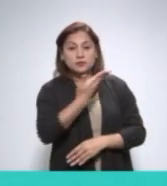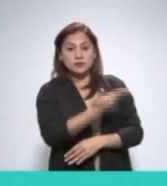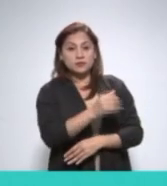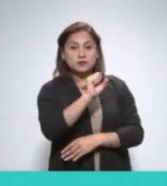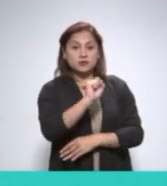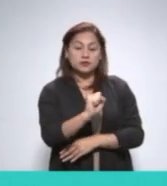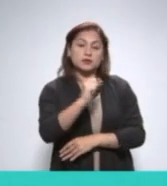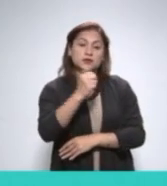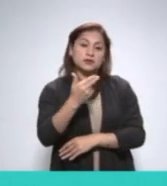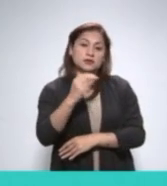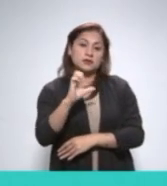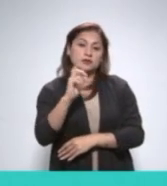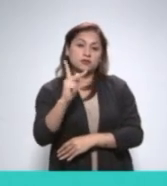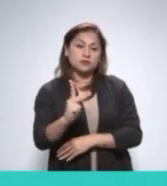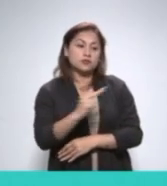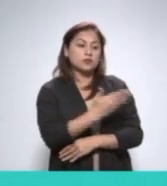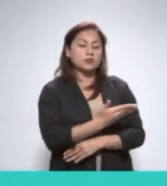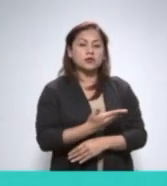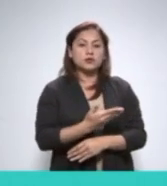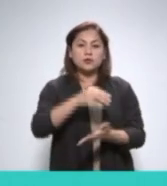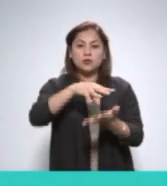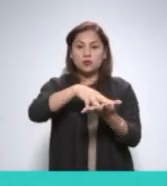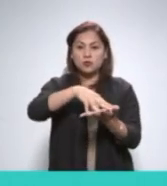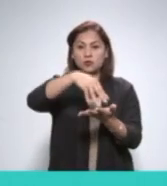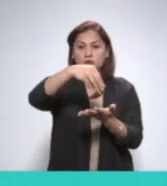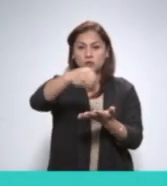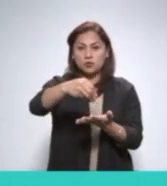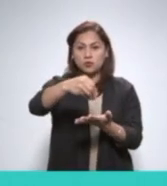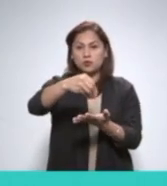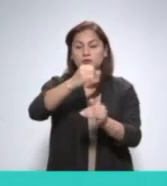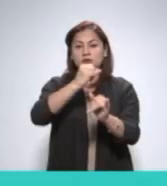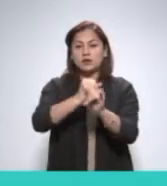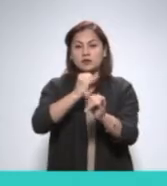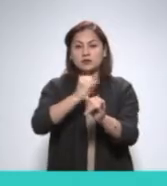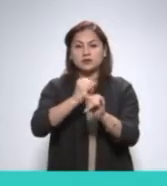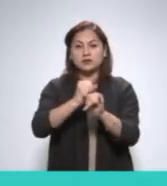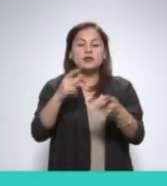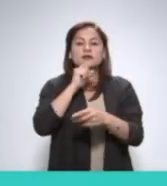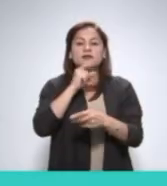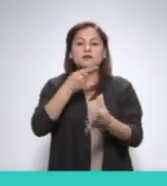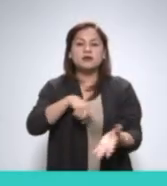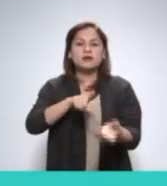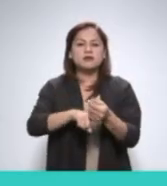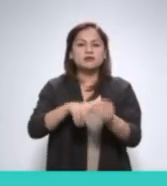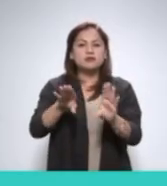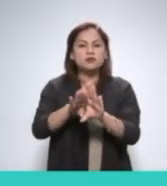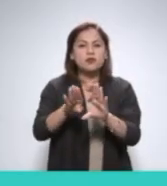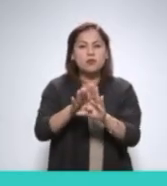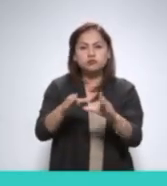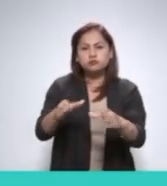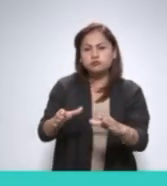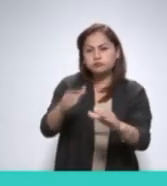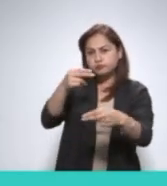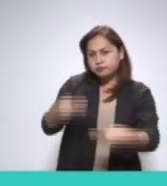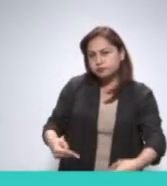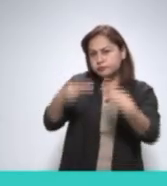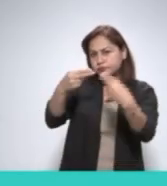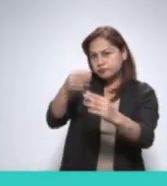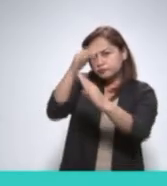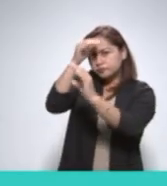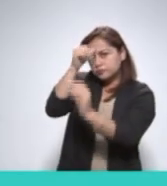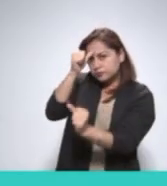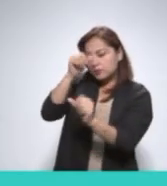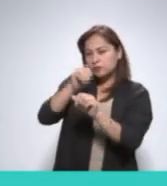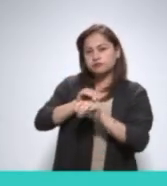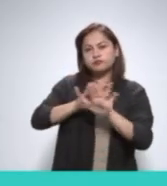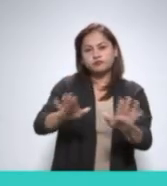necesidades y políticas de desarrollo nacional, lo cierto es que no ejerce facultad alguna relacionada con la aeronave de uso presidencial. Sin embargo, se